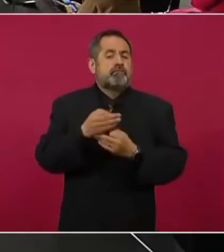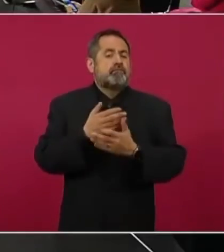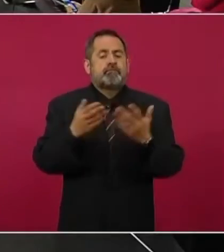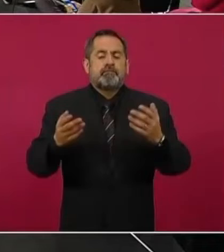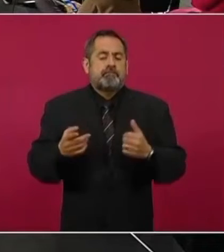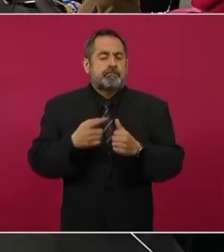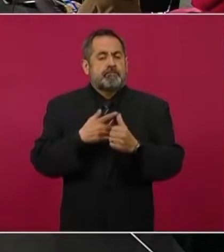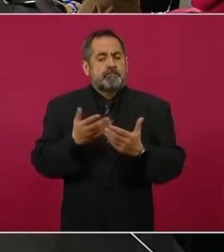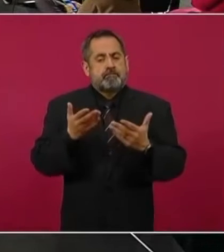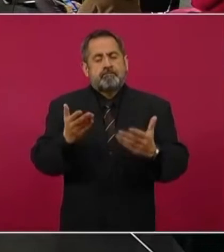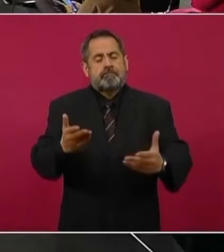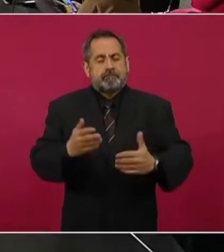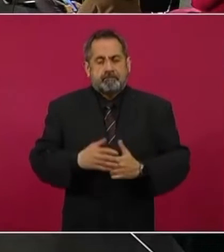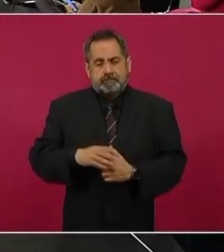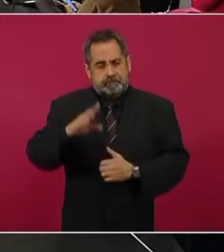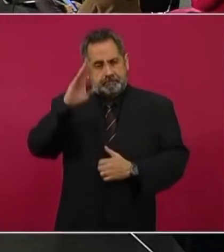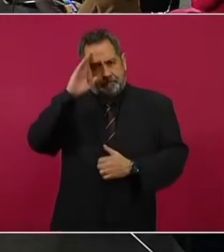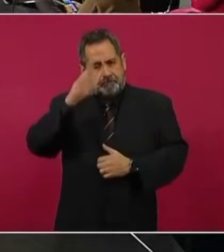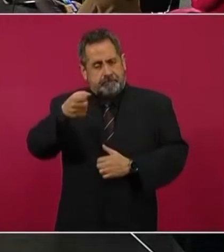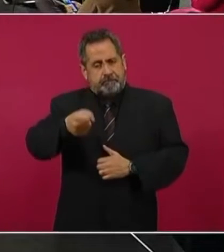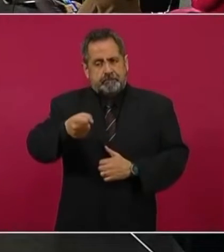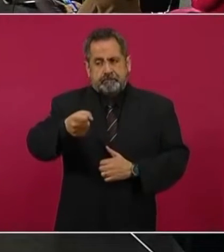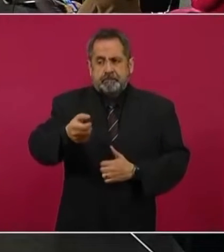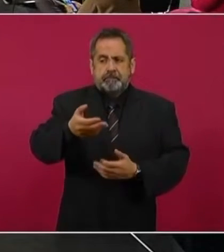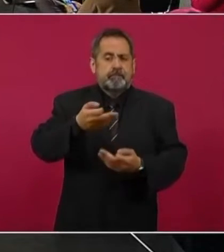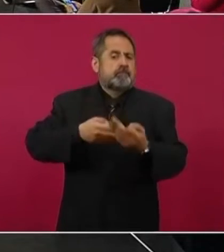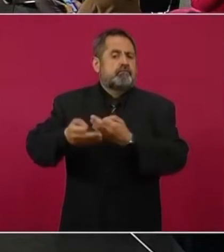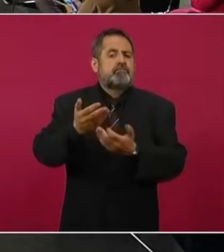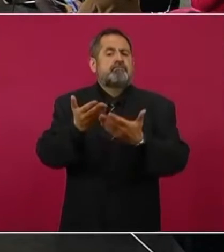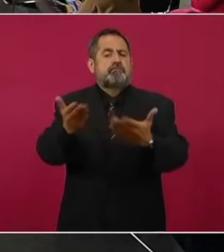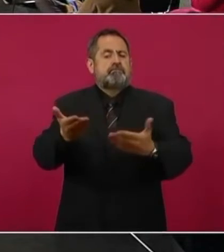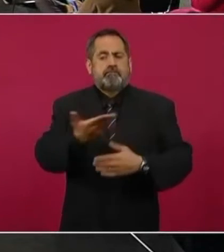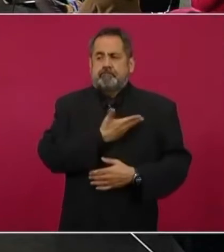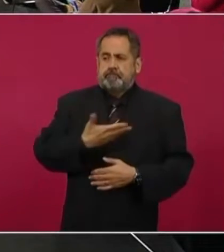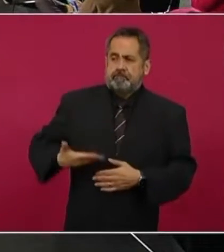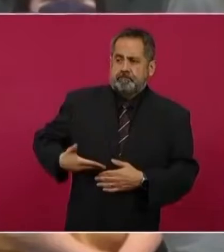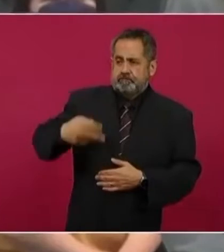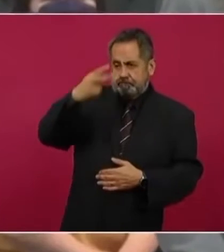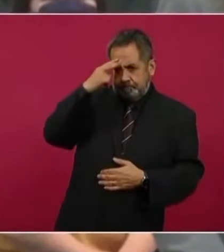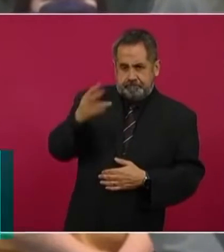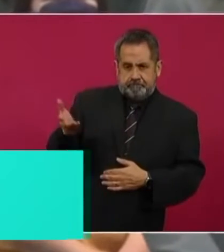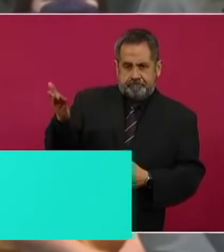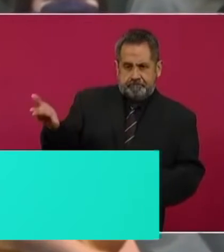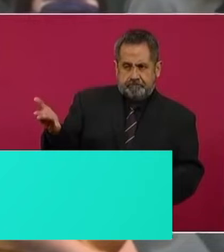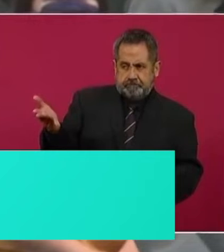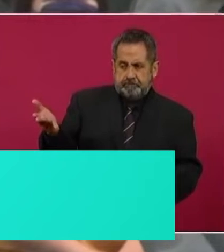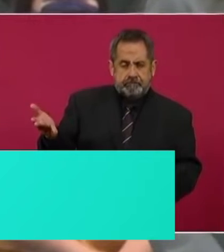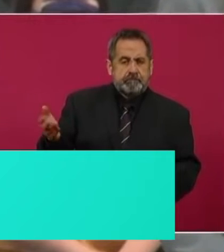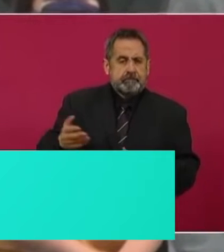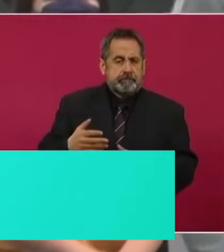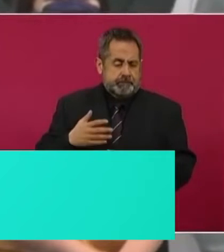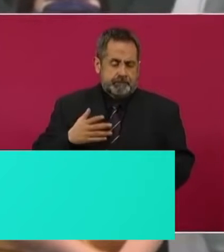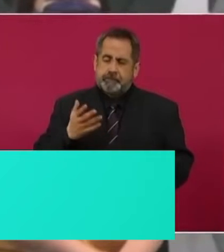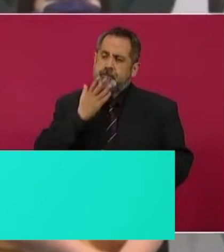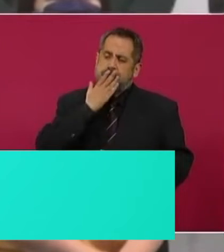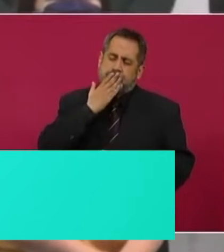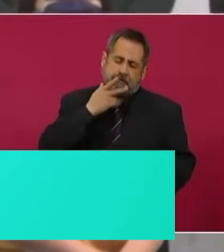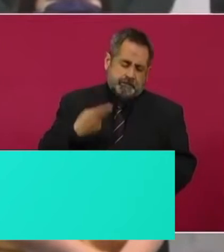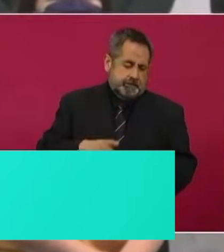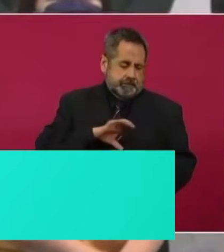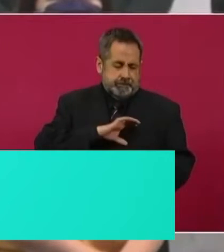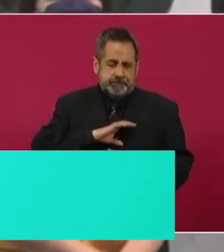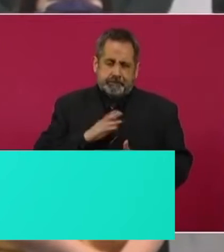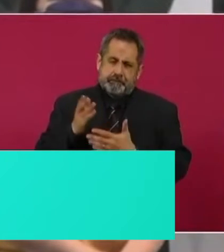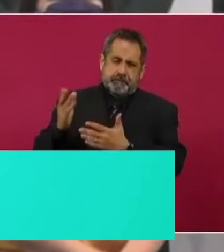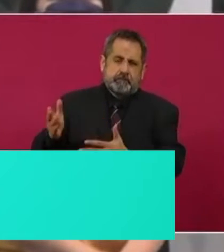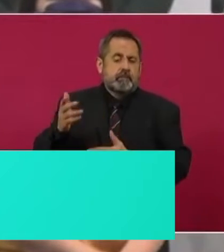Primeramente un saludo para nuestro presidente de la República desde su sonora querida con el